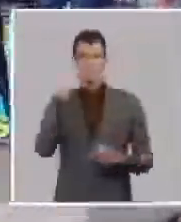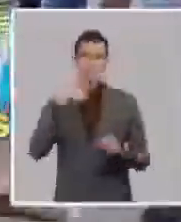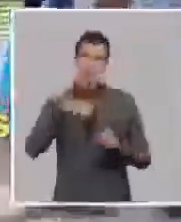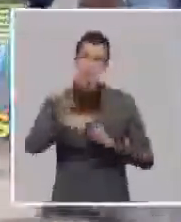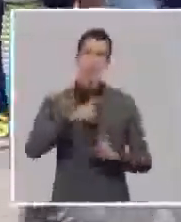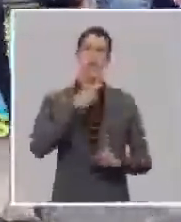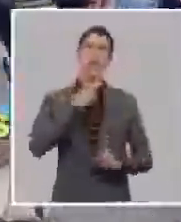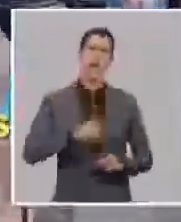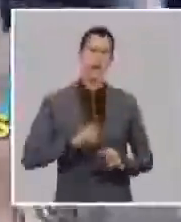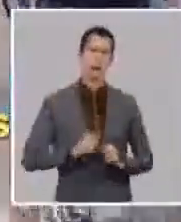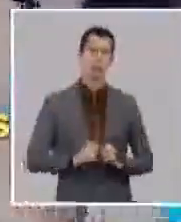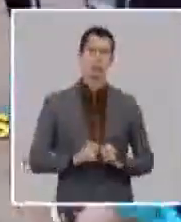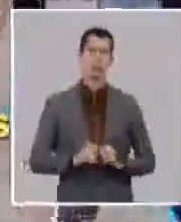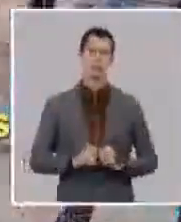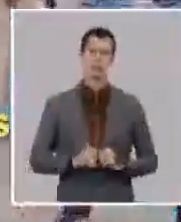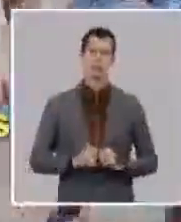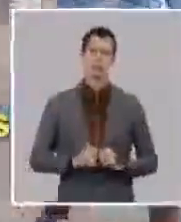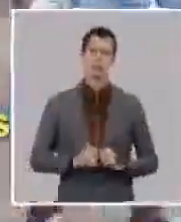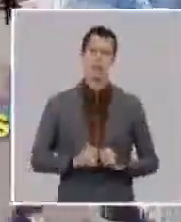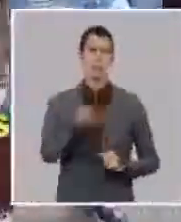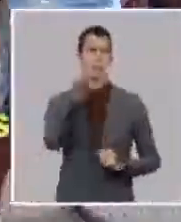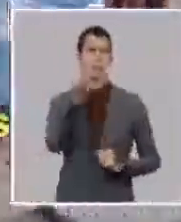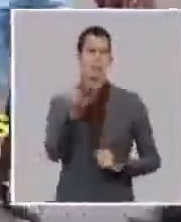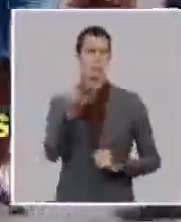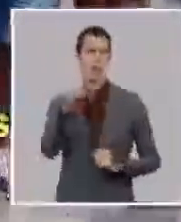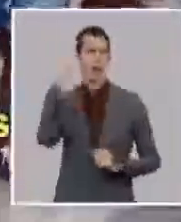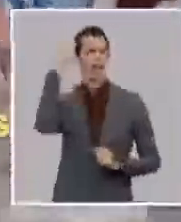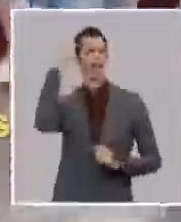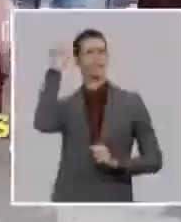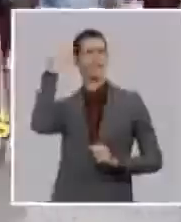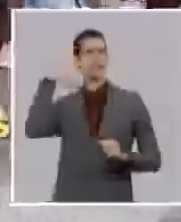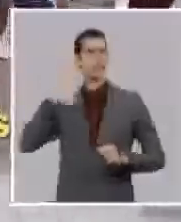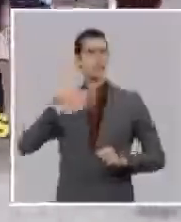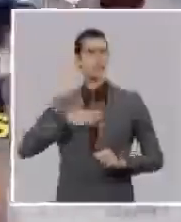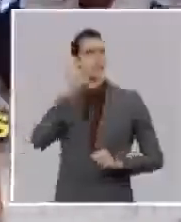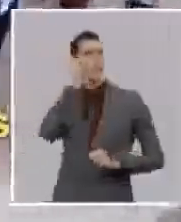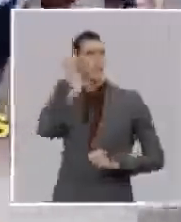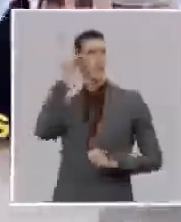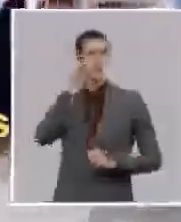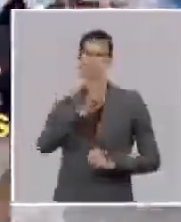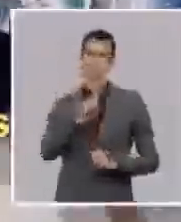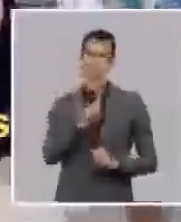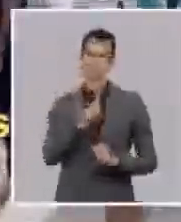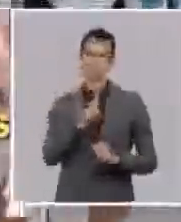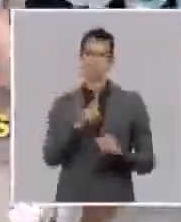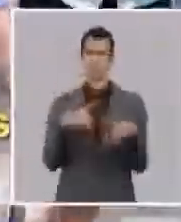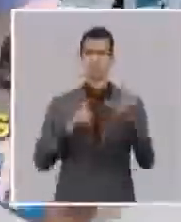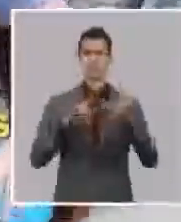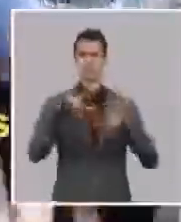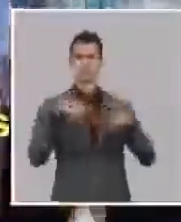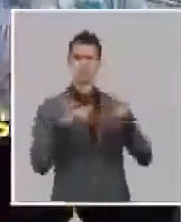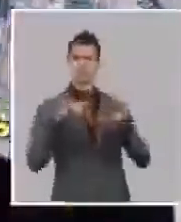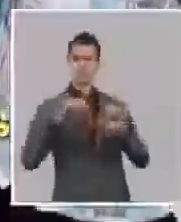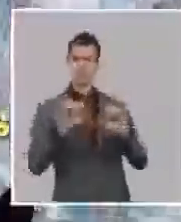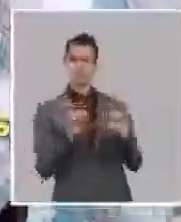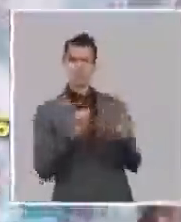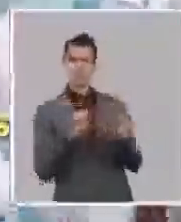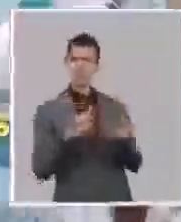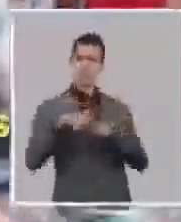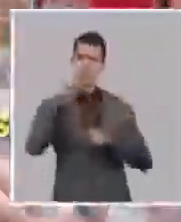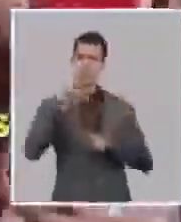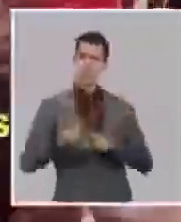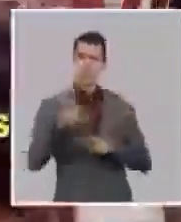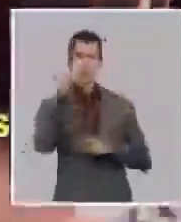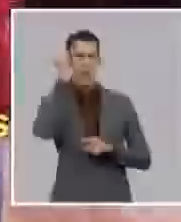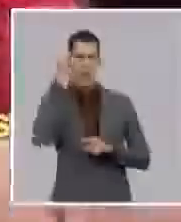grupo este que actúa en la en huinera que miren los jóvenes y lamentamos que esos jóvenes que han tenido